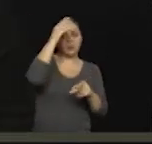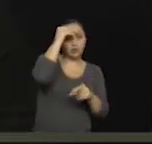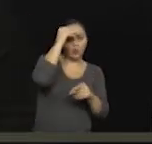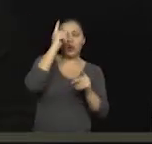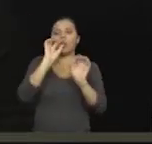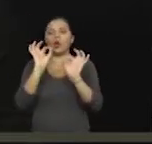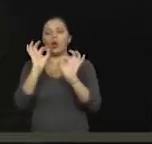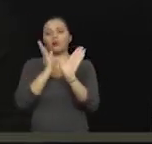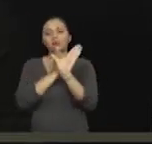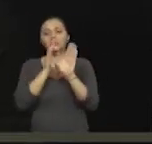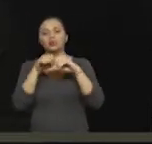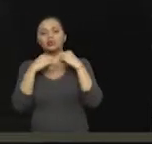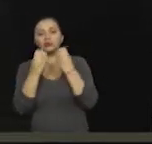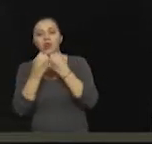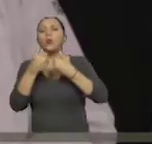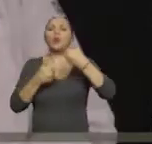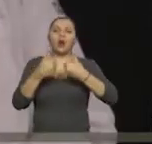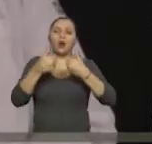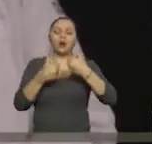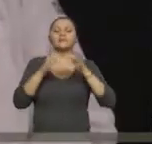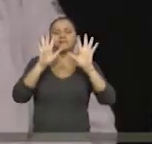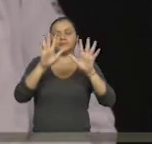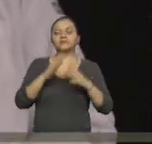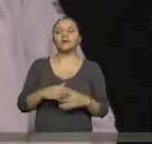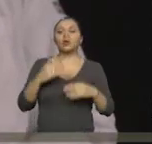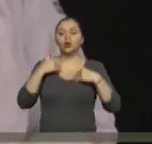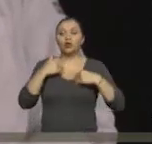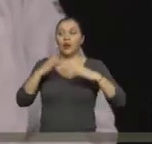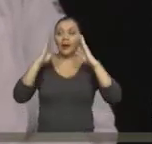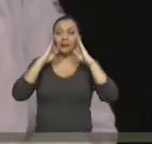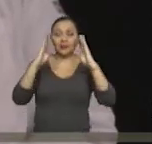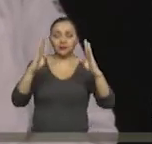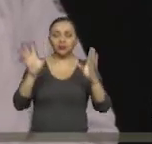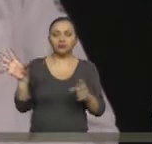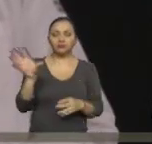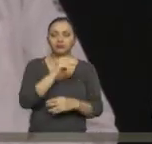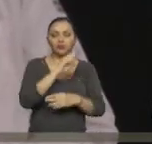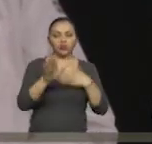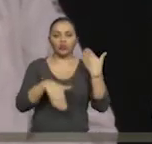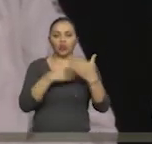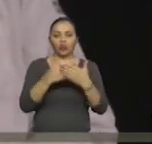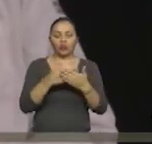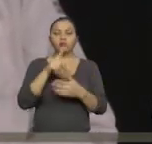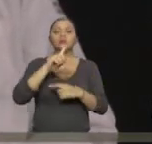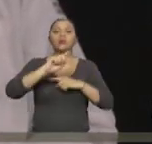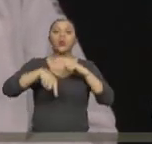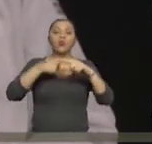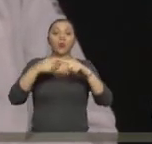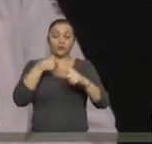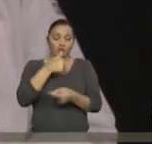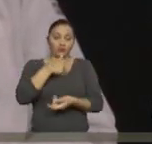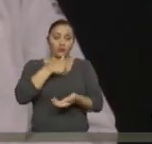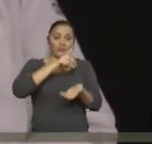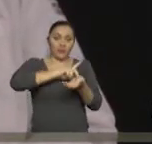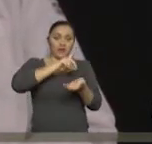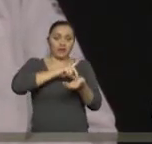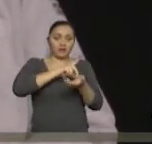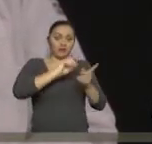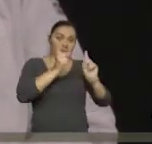intelectual o psicosocial? Bueno, al dar nosotros una atención integral, una vez que pasa por medicina, pasa